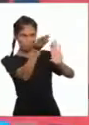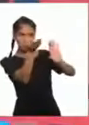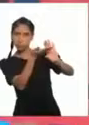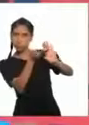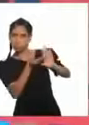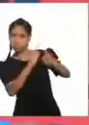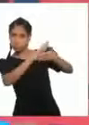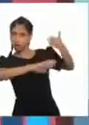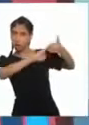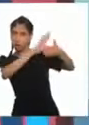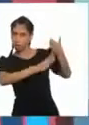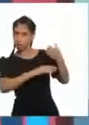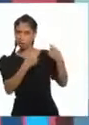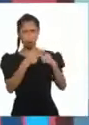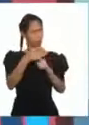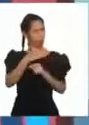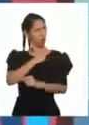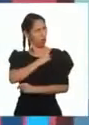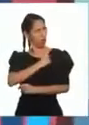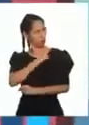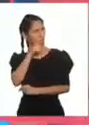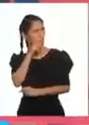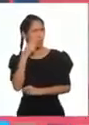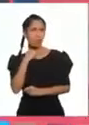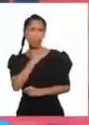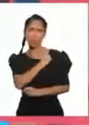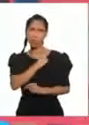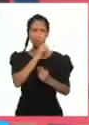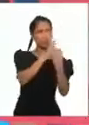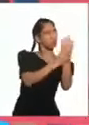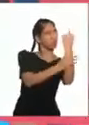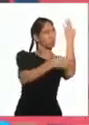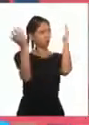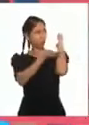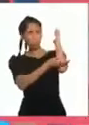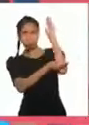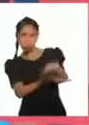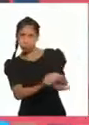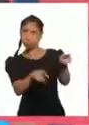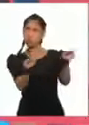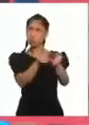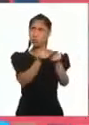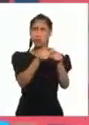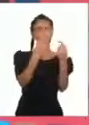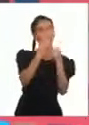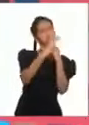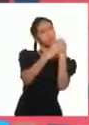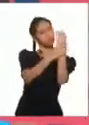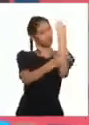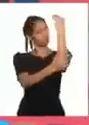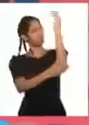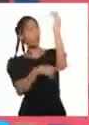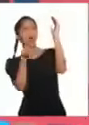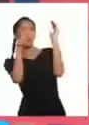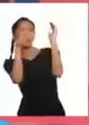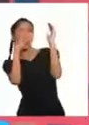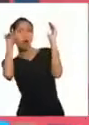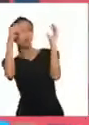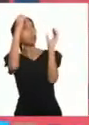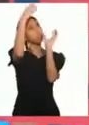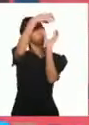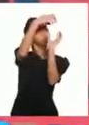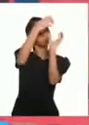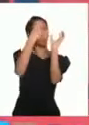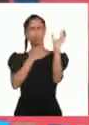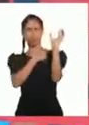ahí! ¡O que anidan A sus crías! Tranquila Lea Hay muchas cosas Que podemos hacer